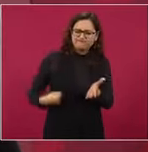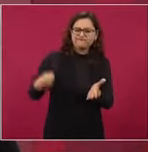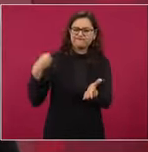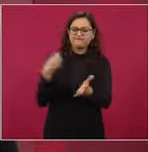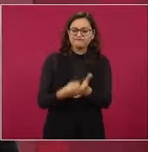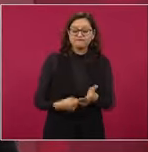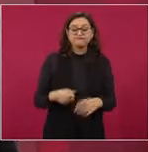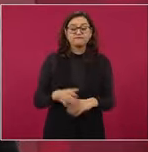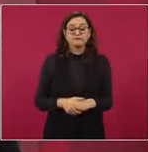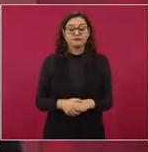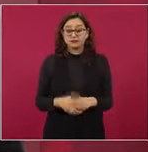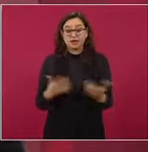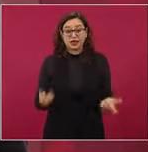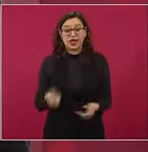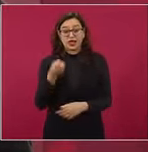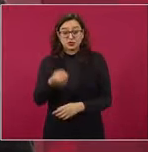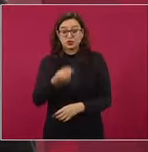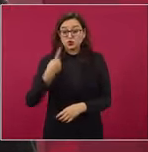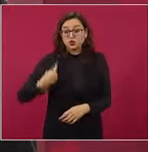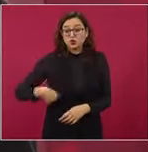así tenemos que seguir.